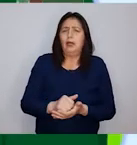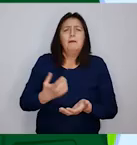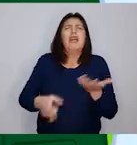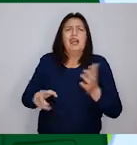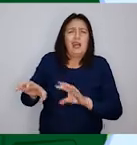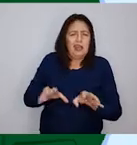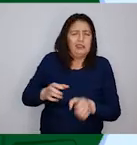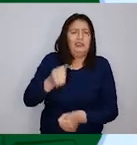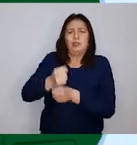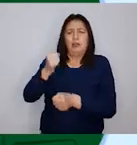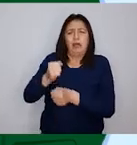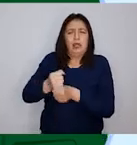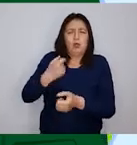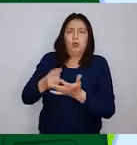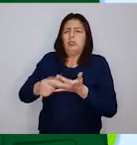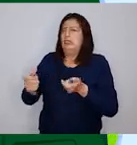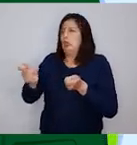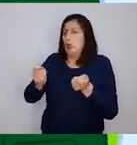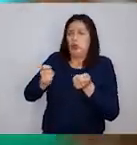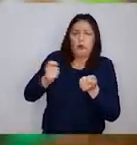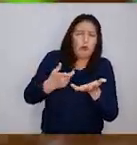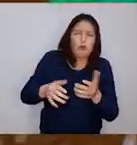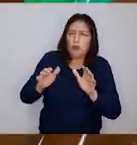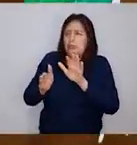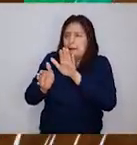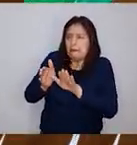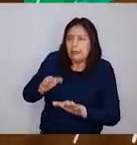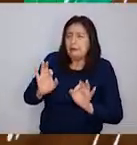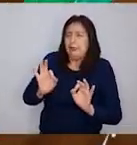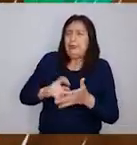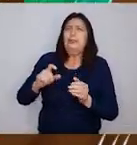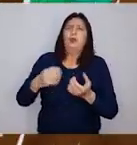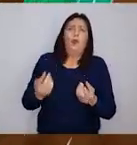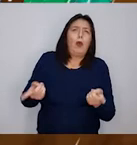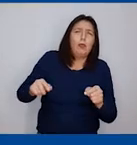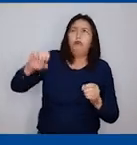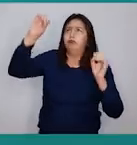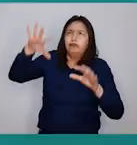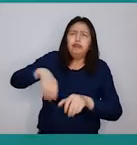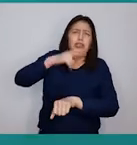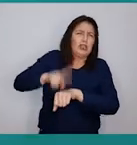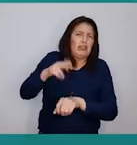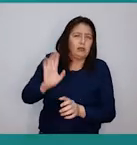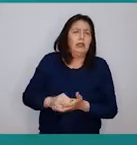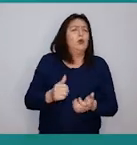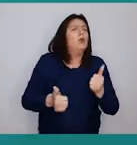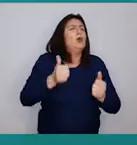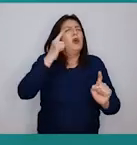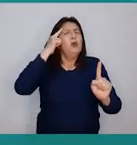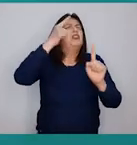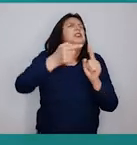ejecutar acciones de mitigación y control durante las temporadas de emergencia por fenómenos naturales. ¿Cuál es el objetivo?